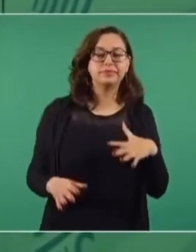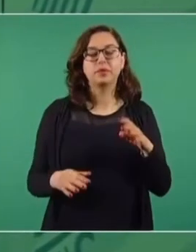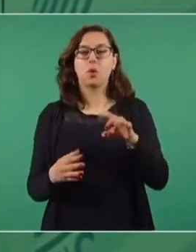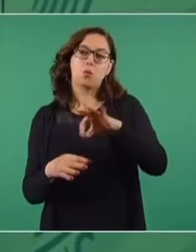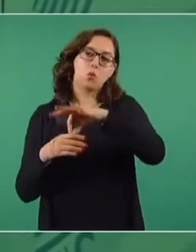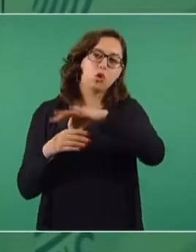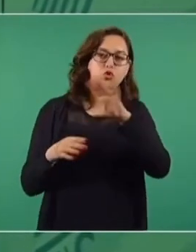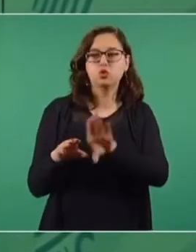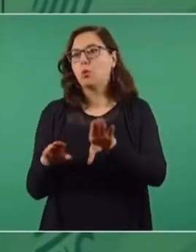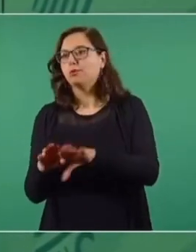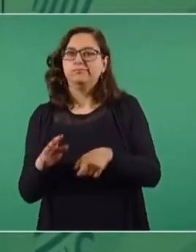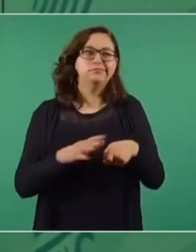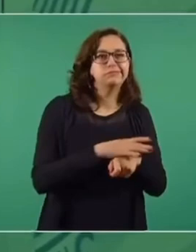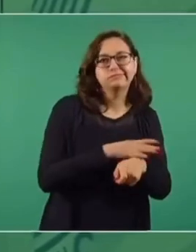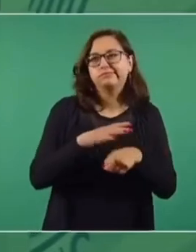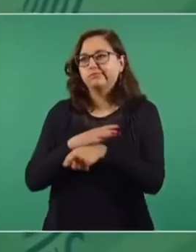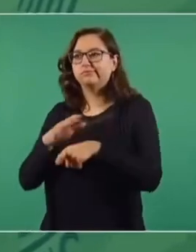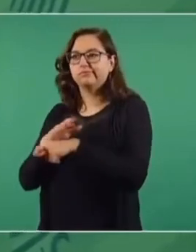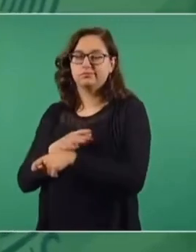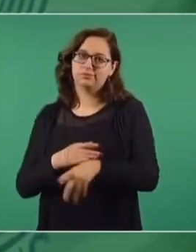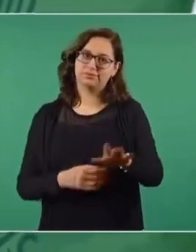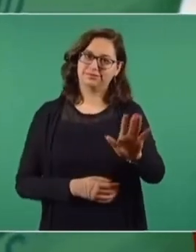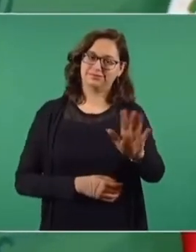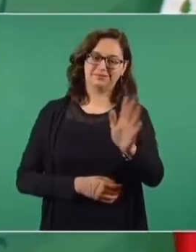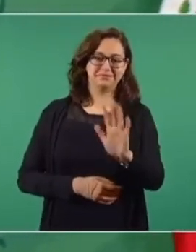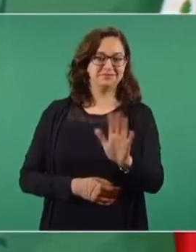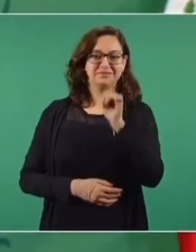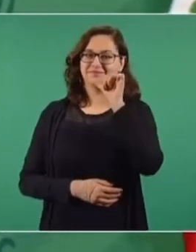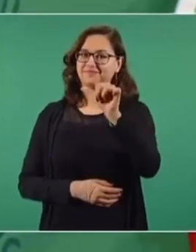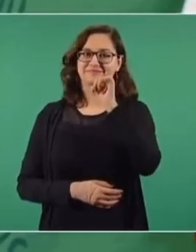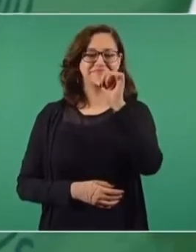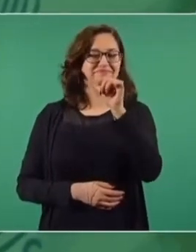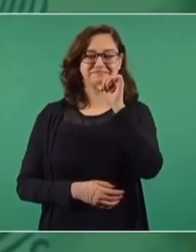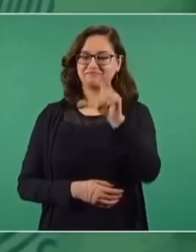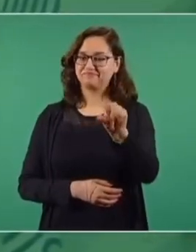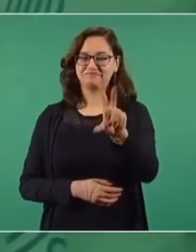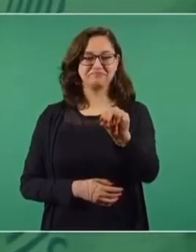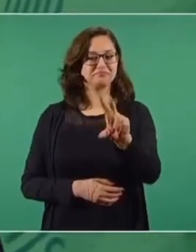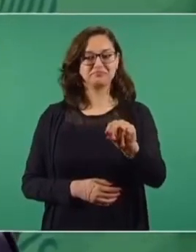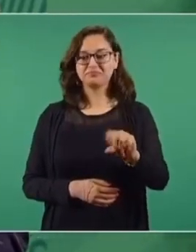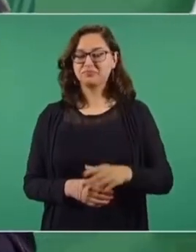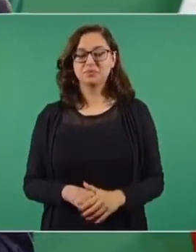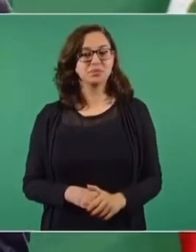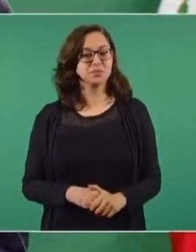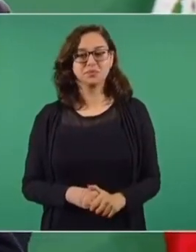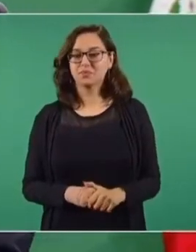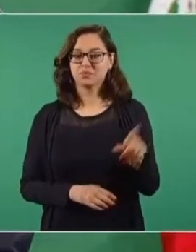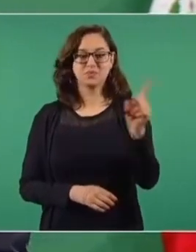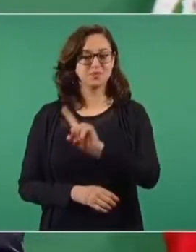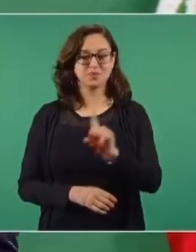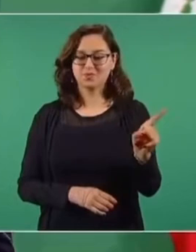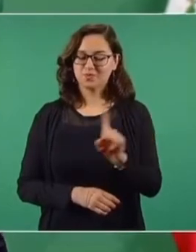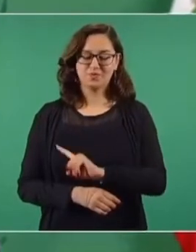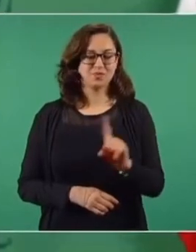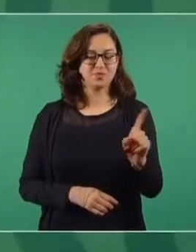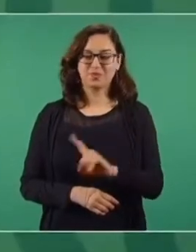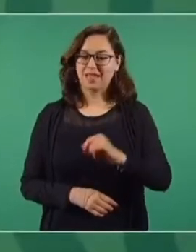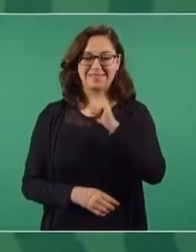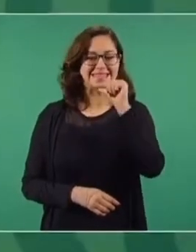dan esto y cuenten con nuestros votos, no, primo hermano,